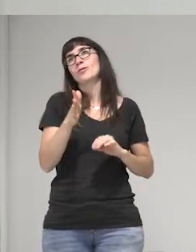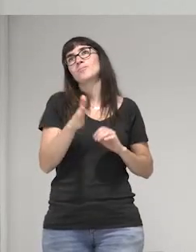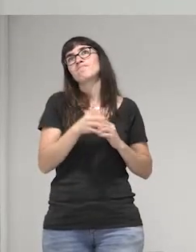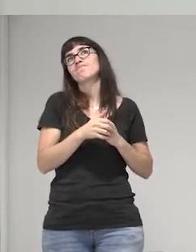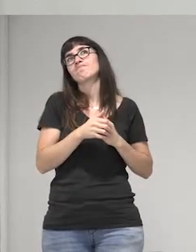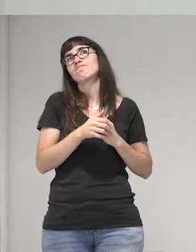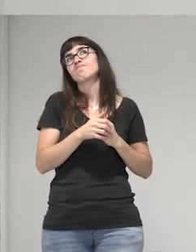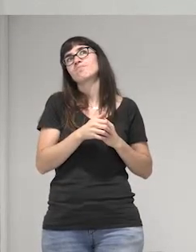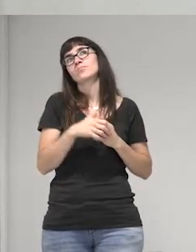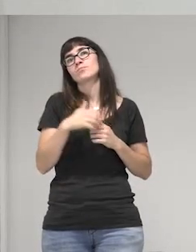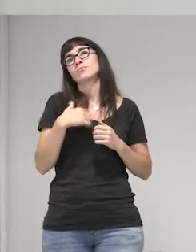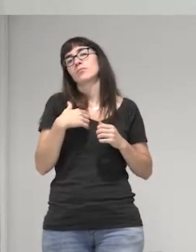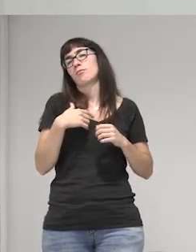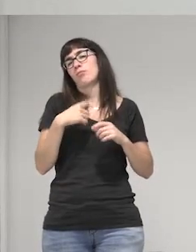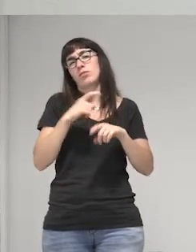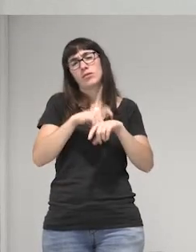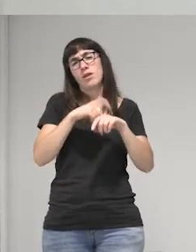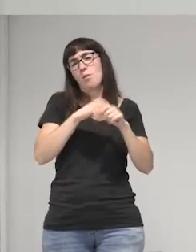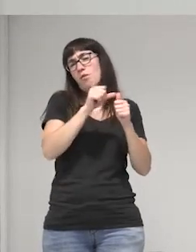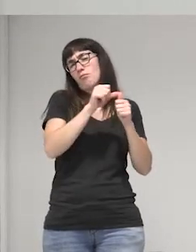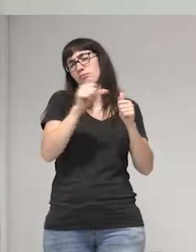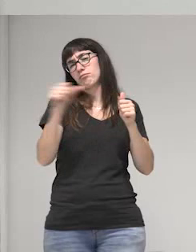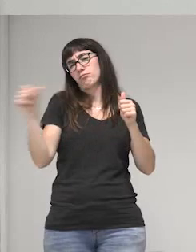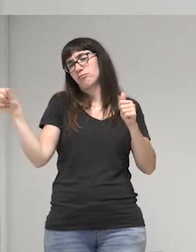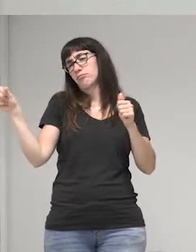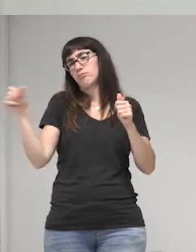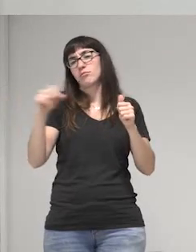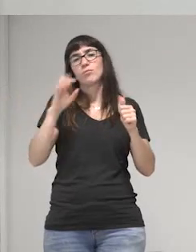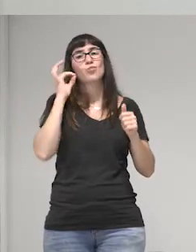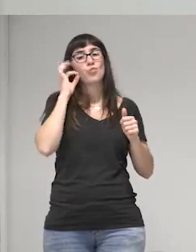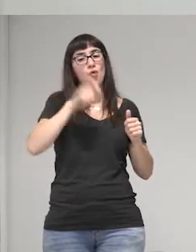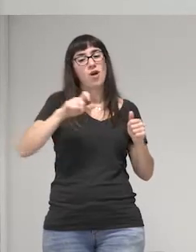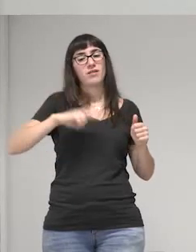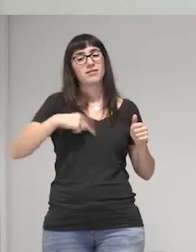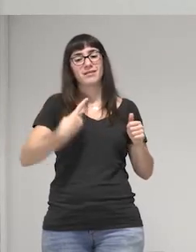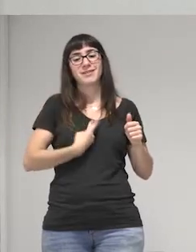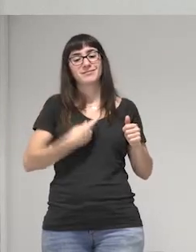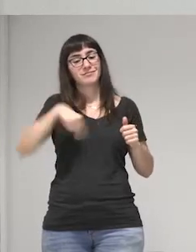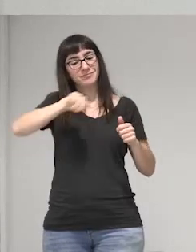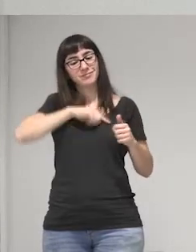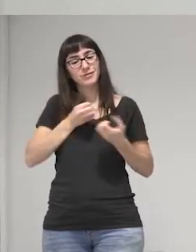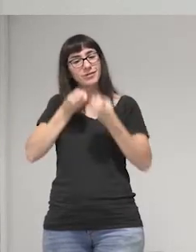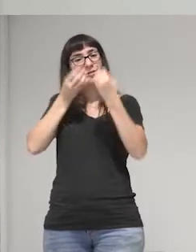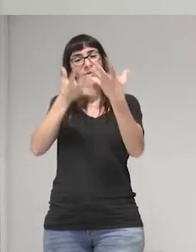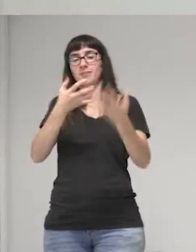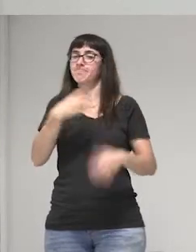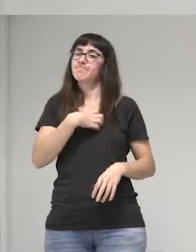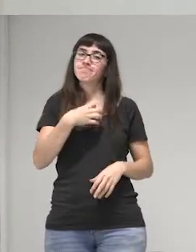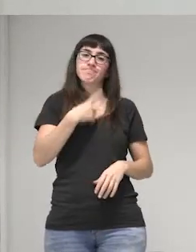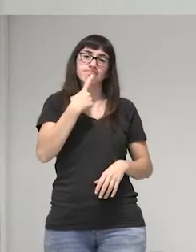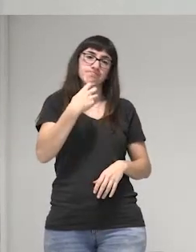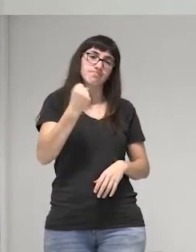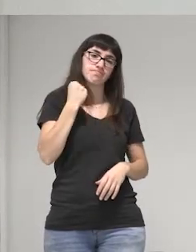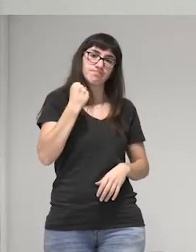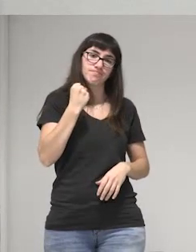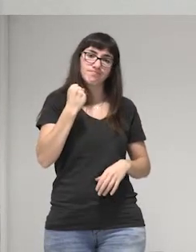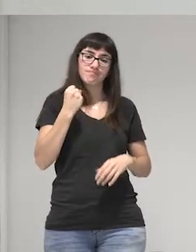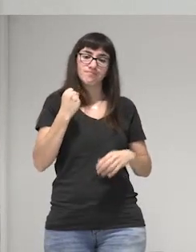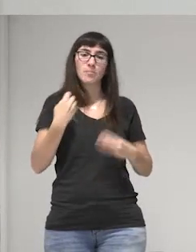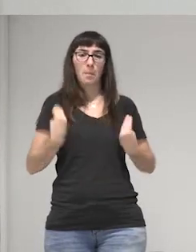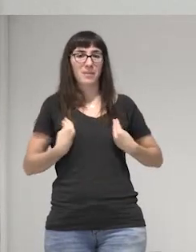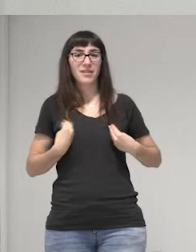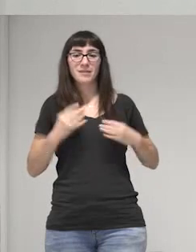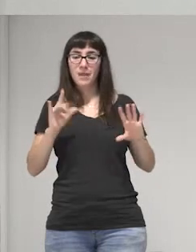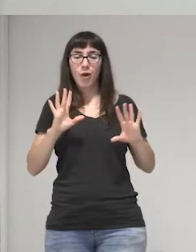durante mucho tiempo las mujeres trans no podíamos hablar de nuestra historia solo la podíamos vivir pero no la